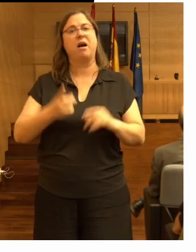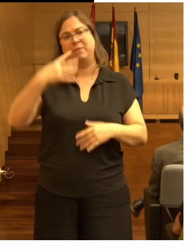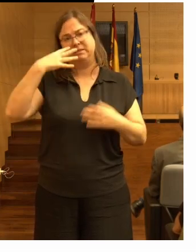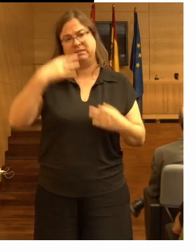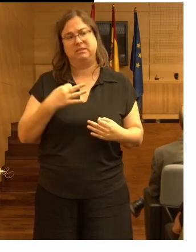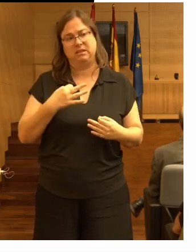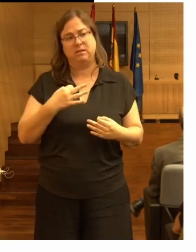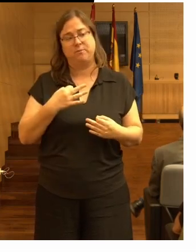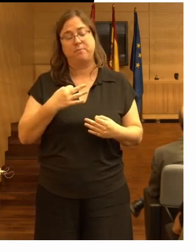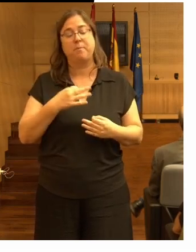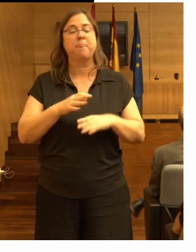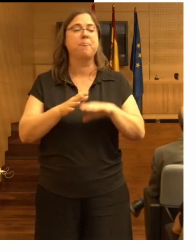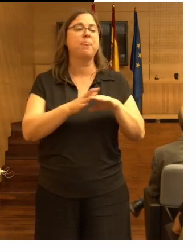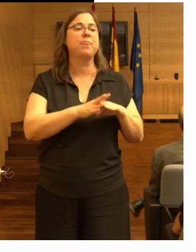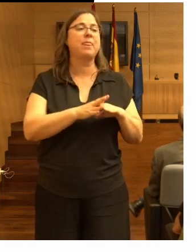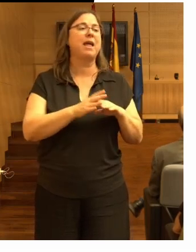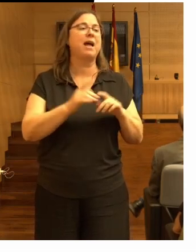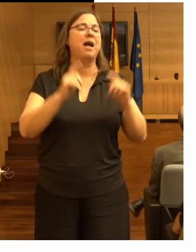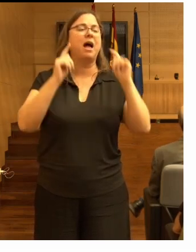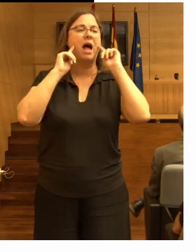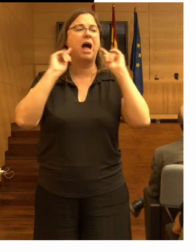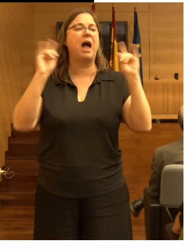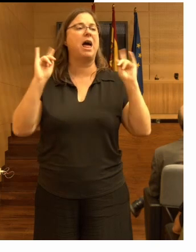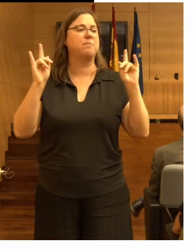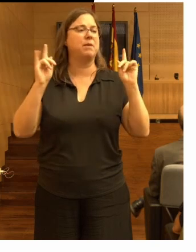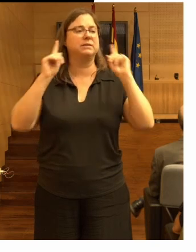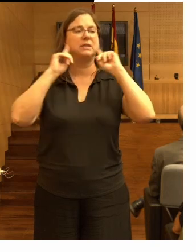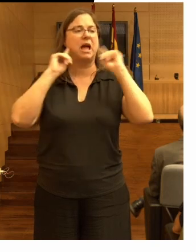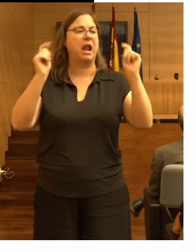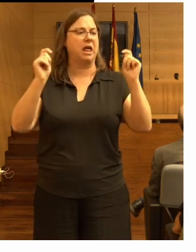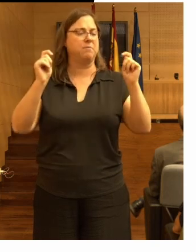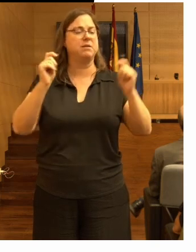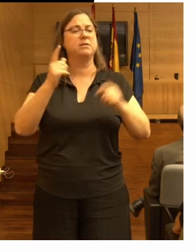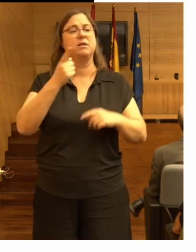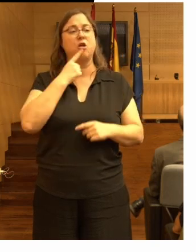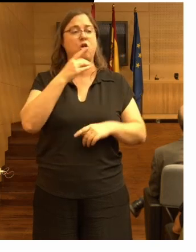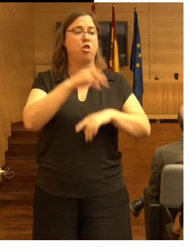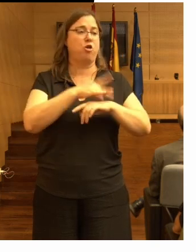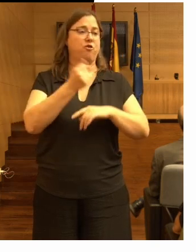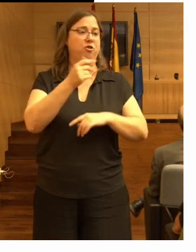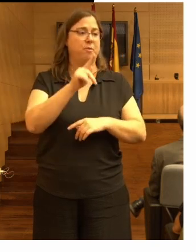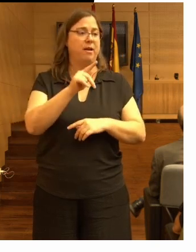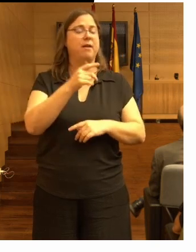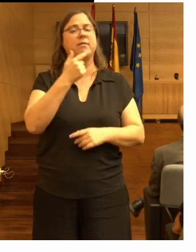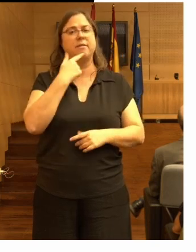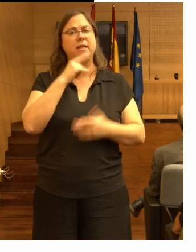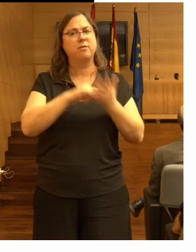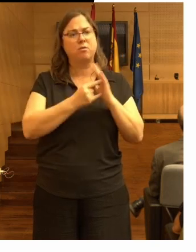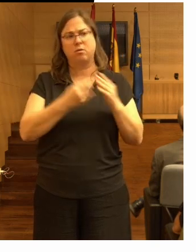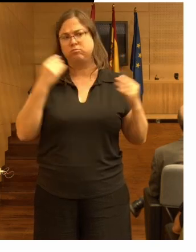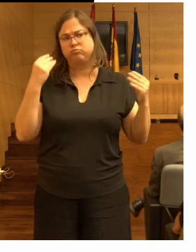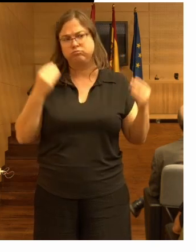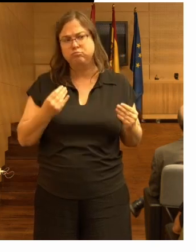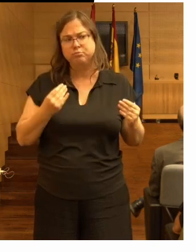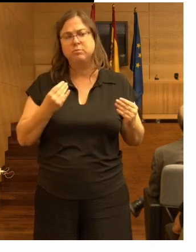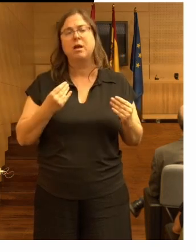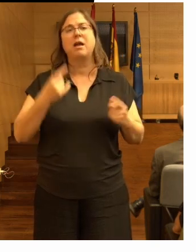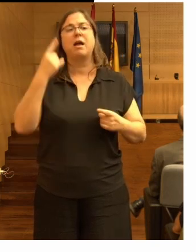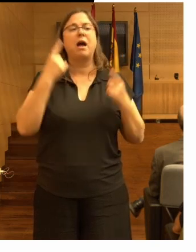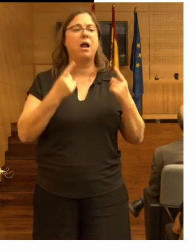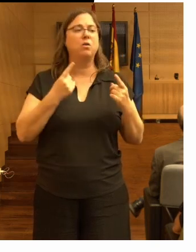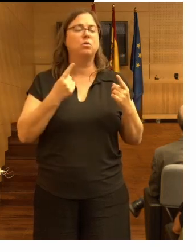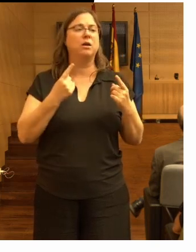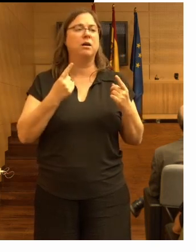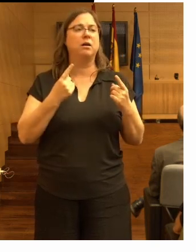las alarmas bueno el doctor Becker nos ha hablado de tecnología muy buena que se está desarrollando hay cosas por ahí